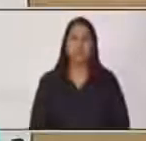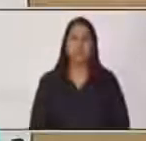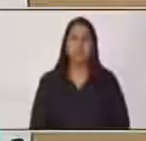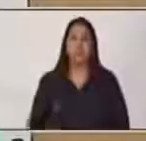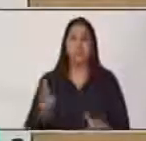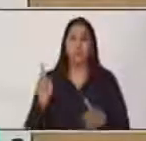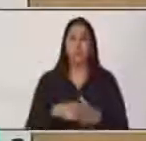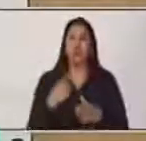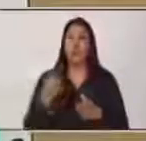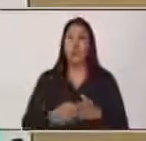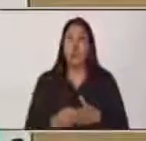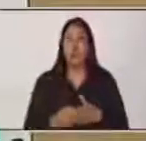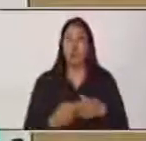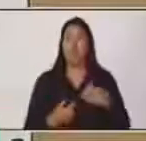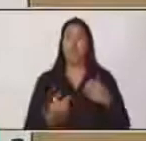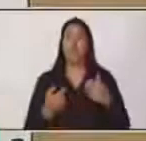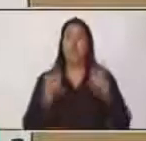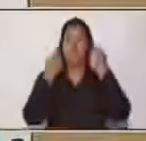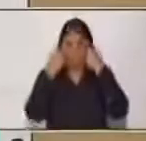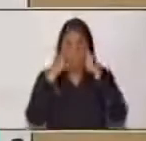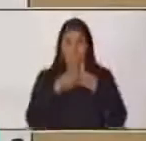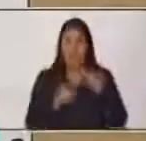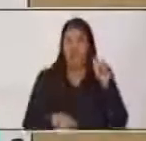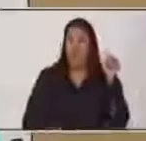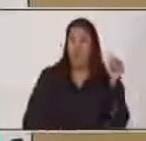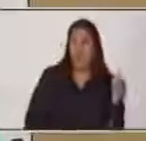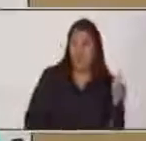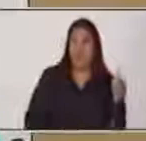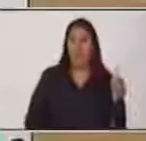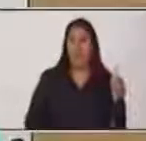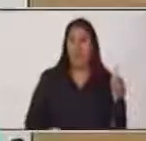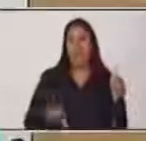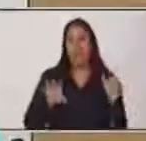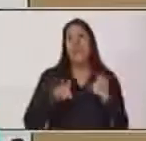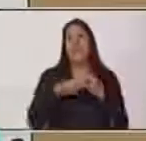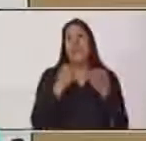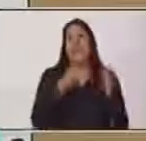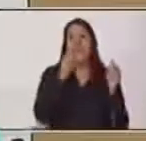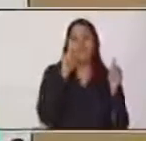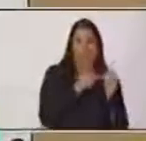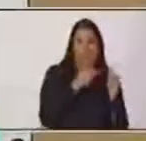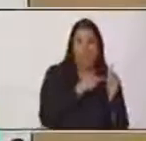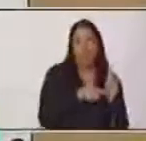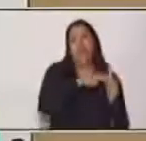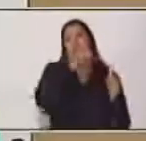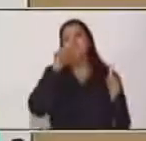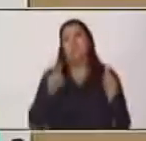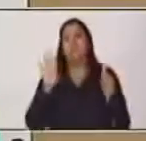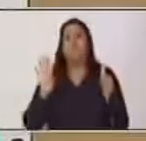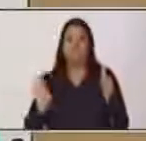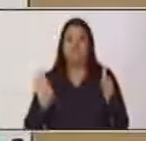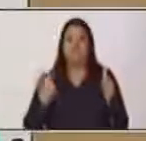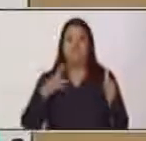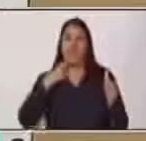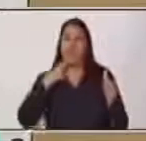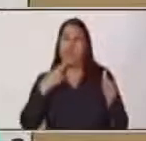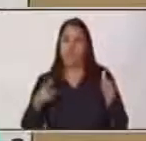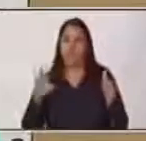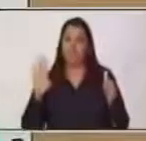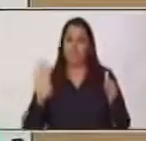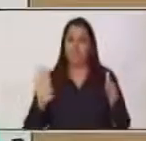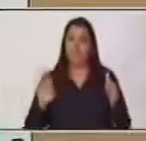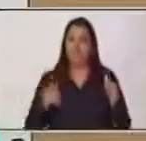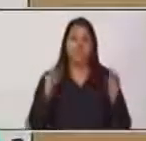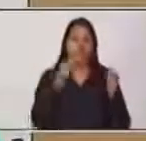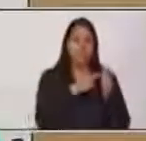A, o sea, la causa, como consecuencia va a suceder B. ¿Qué va a ser el efecto? ¿Cuál va a ser la causa y el